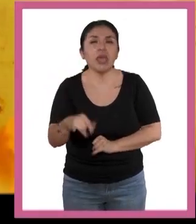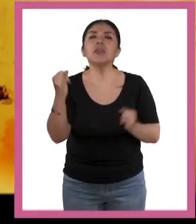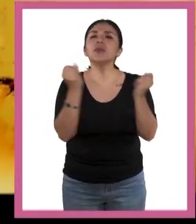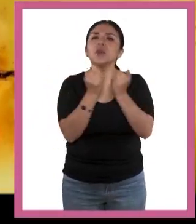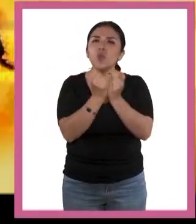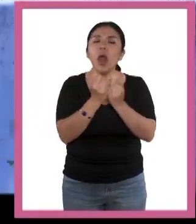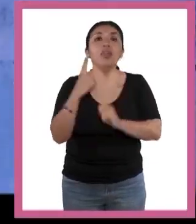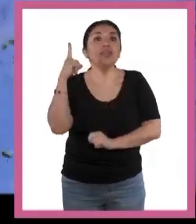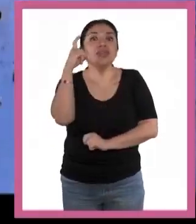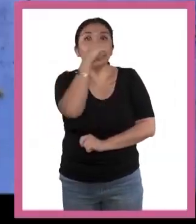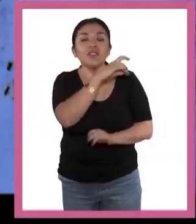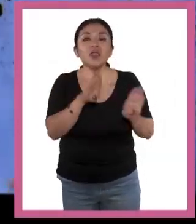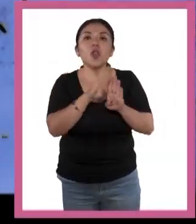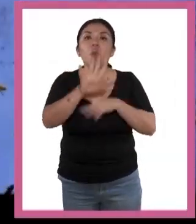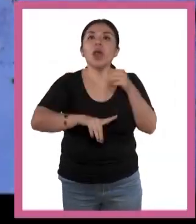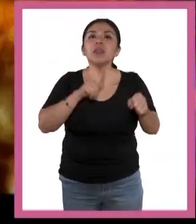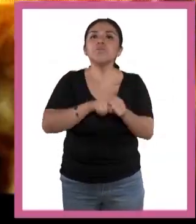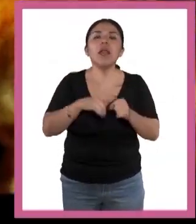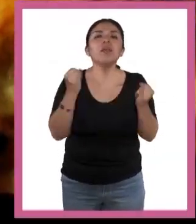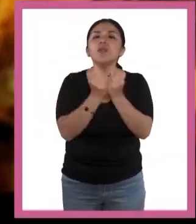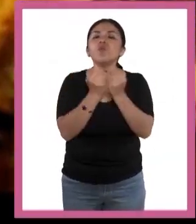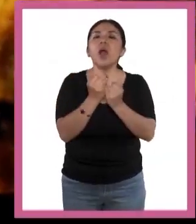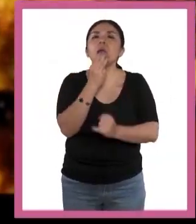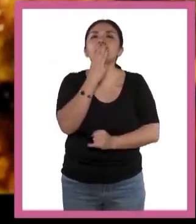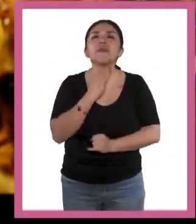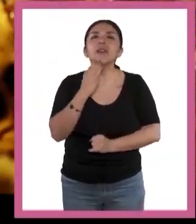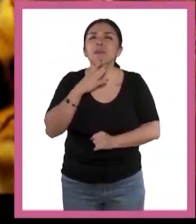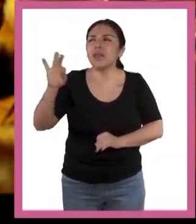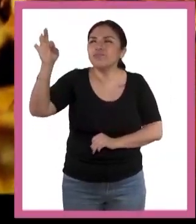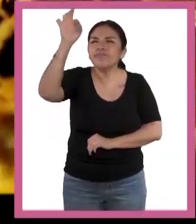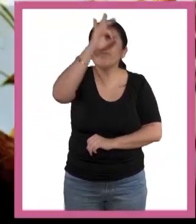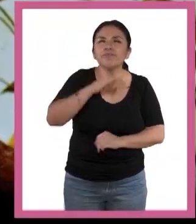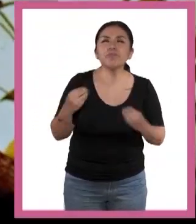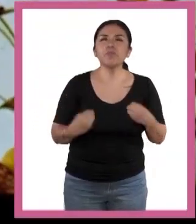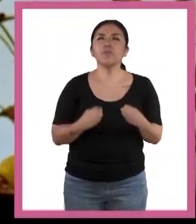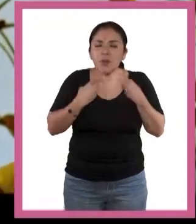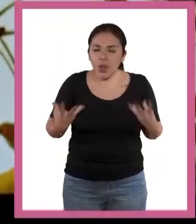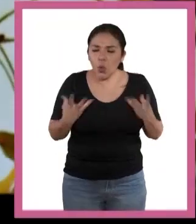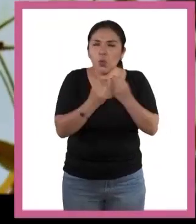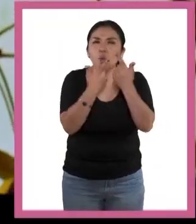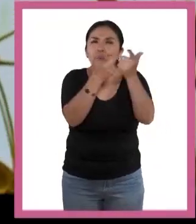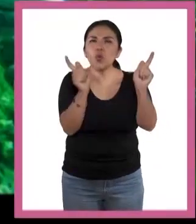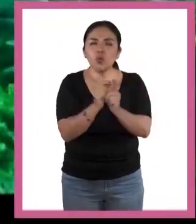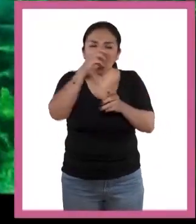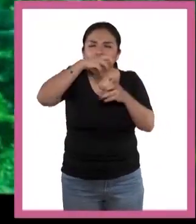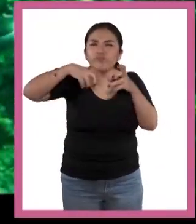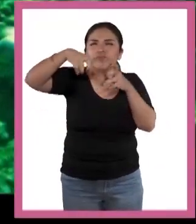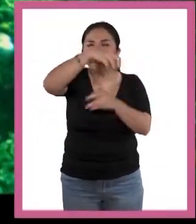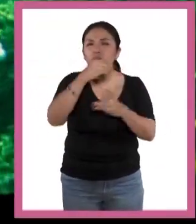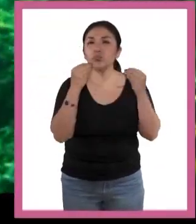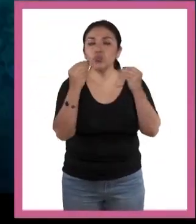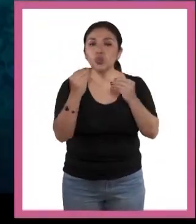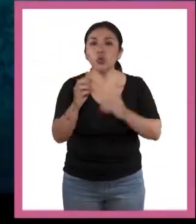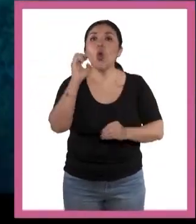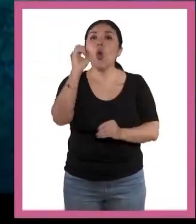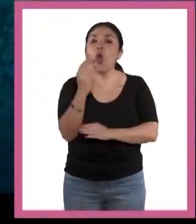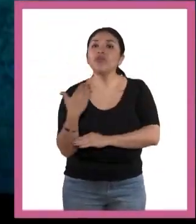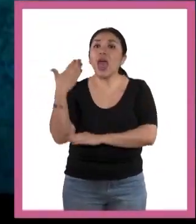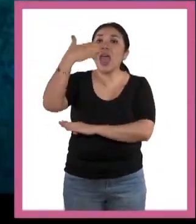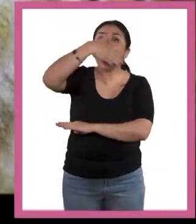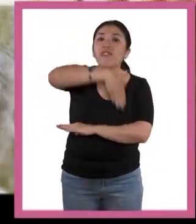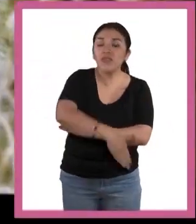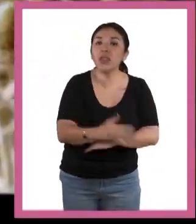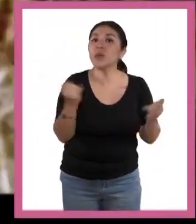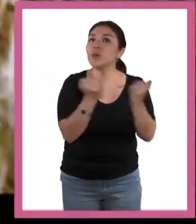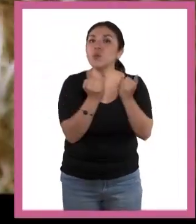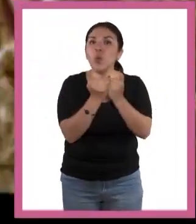complejos de animales como las abejas, que viven en colonias de miles de individuos. O los delfines, que cazan